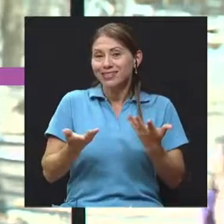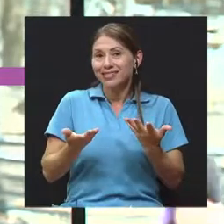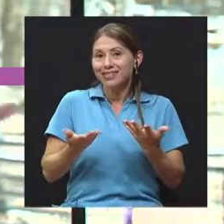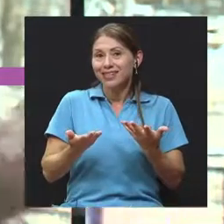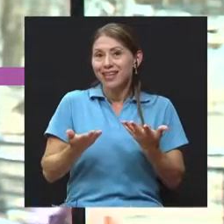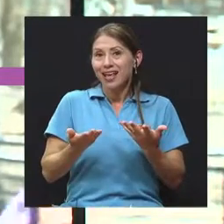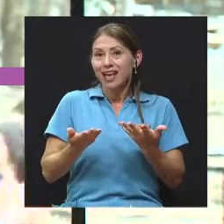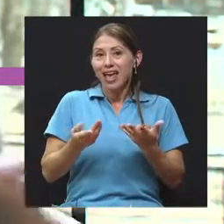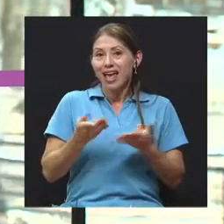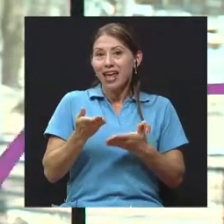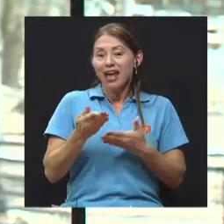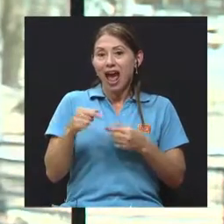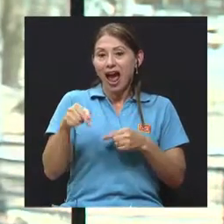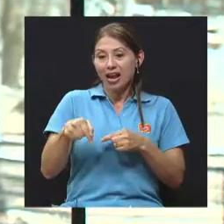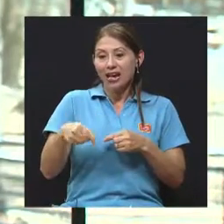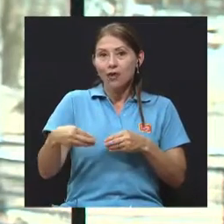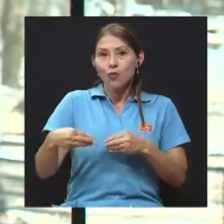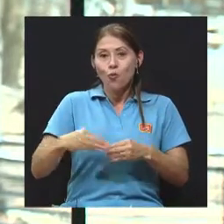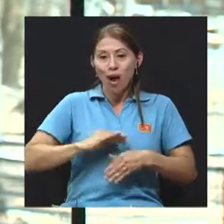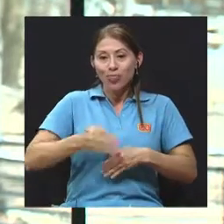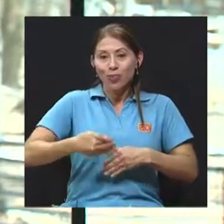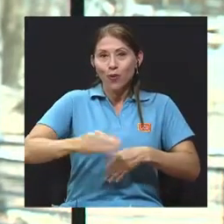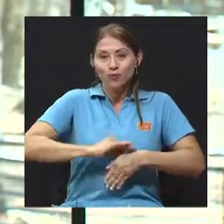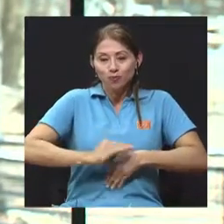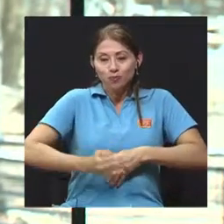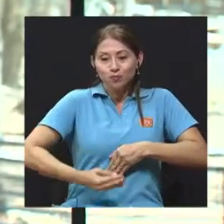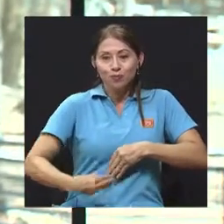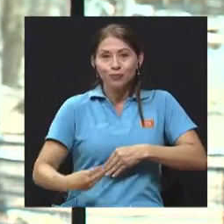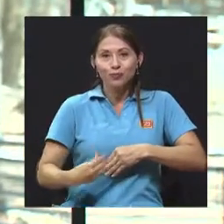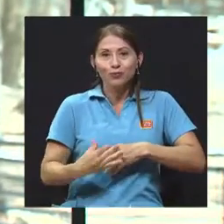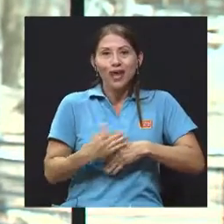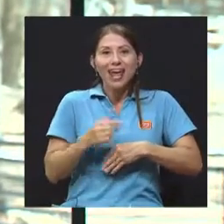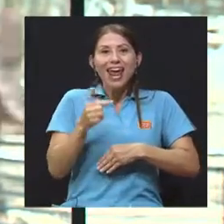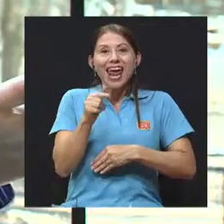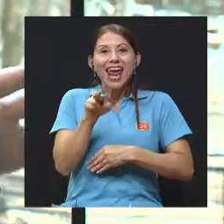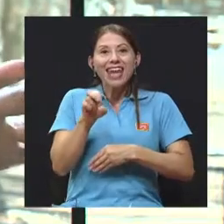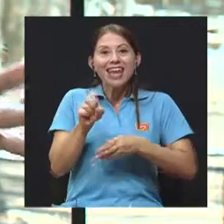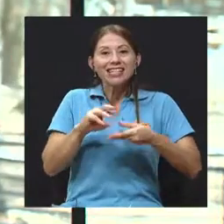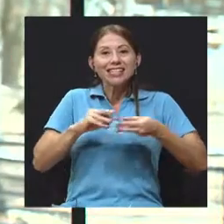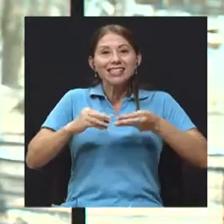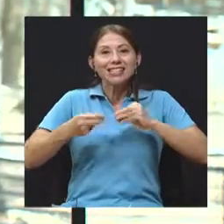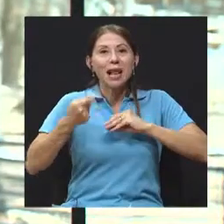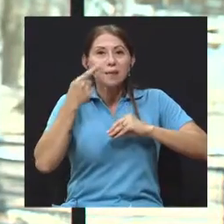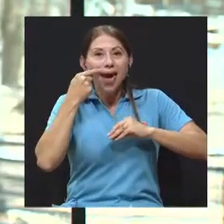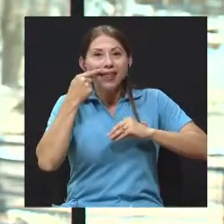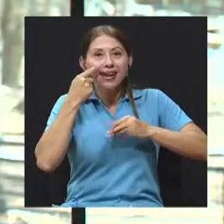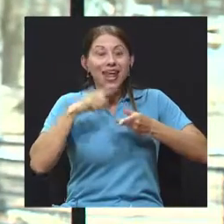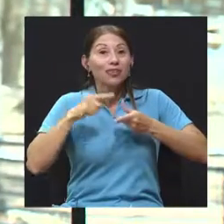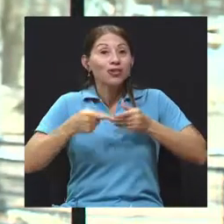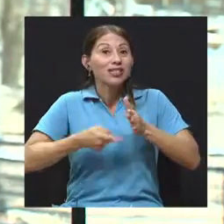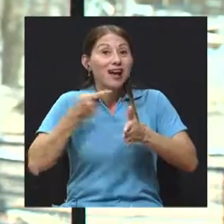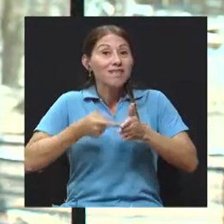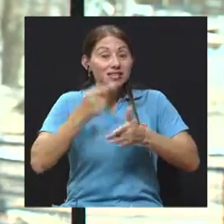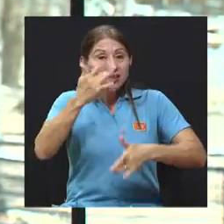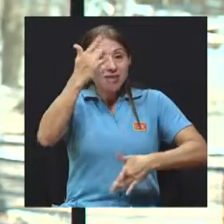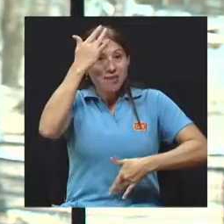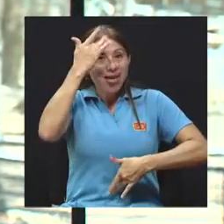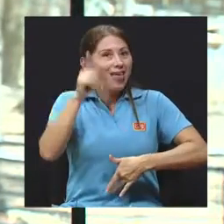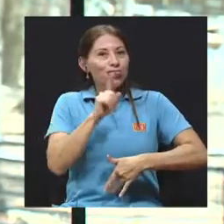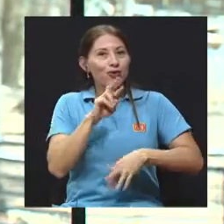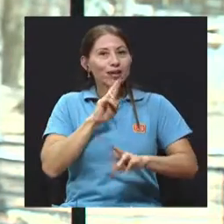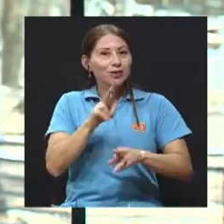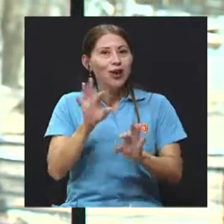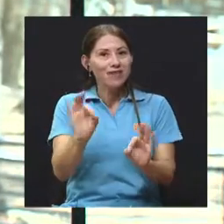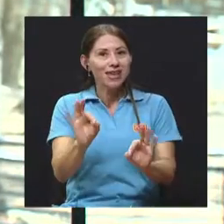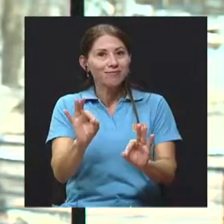los genes del padre. Entonces, muchas pacientes con lupus, ante la entrada de algo extraño, no reaccionan bien en el sistema inmunológico, más bien